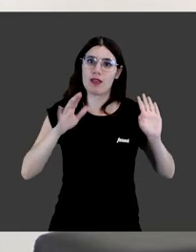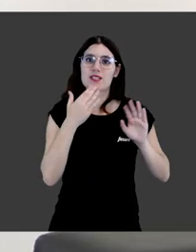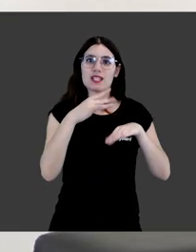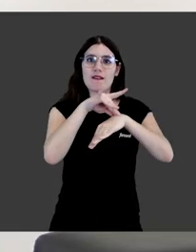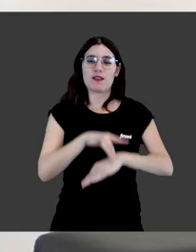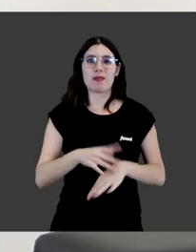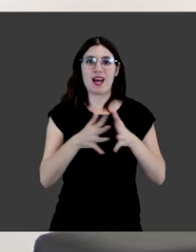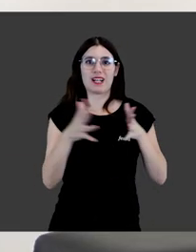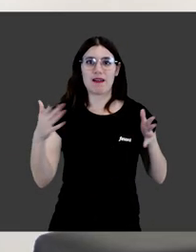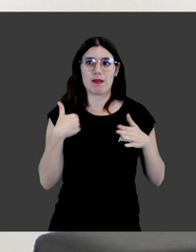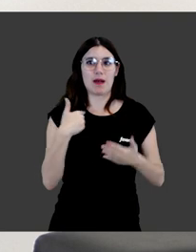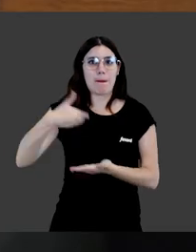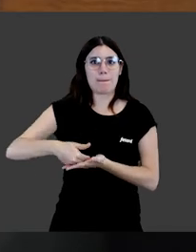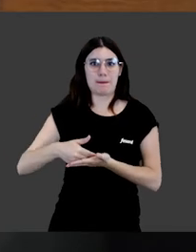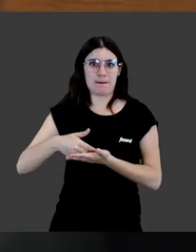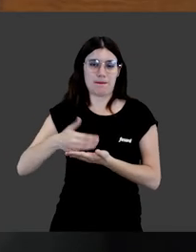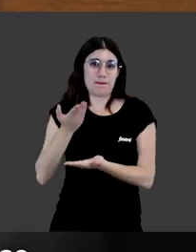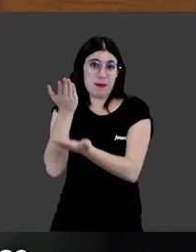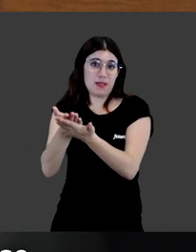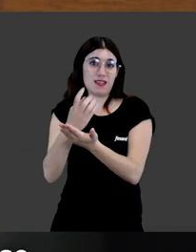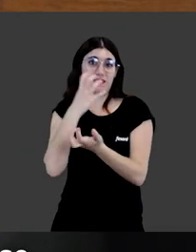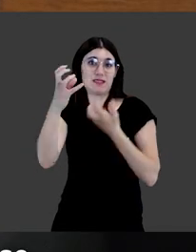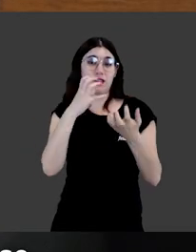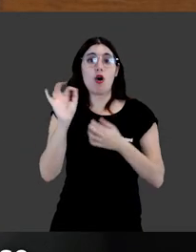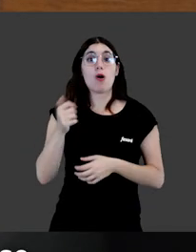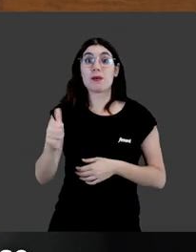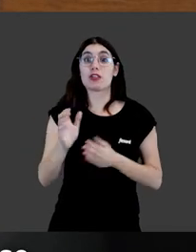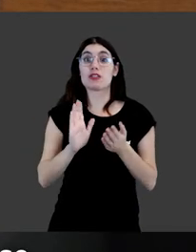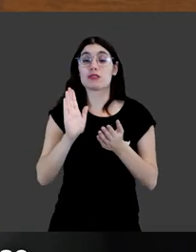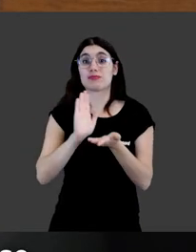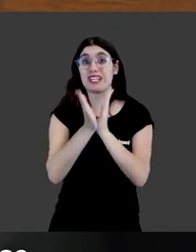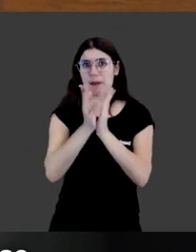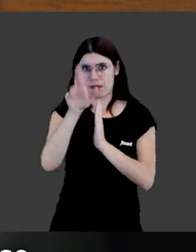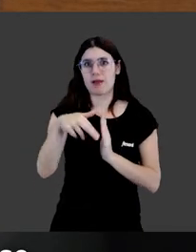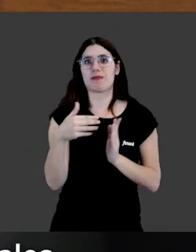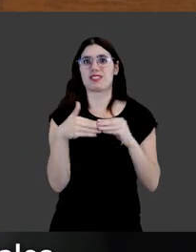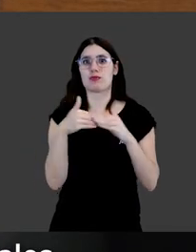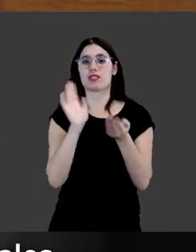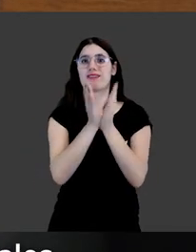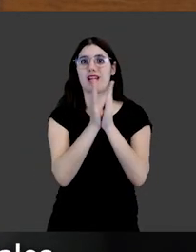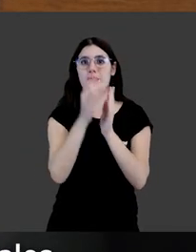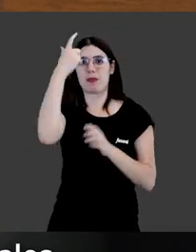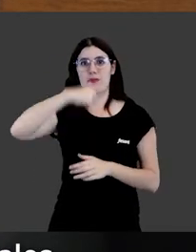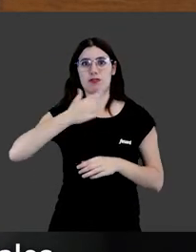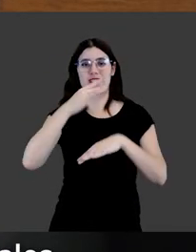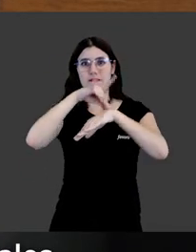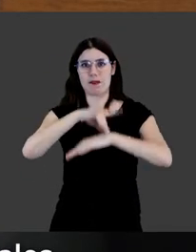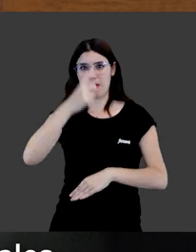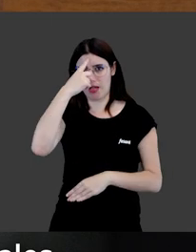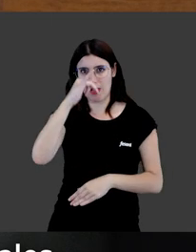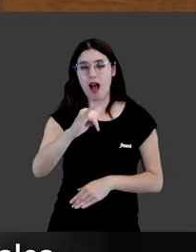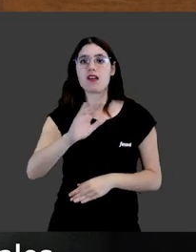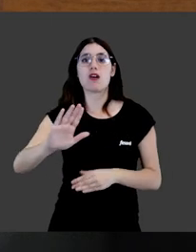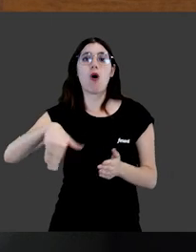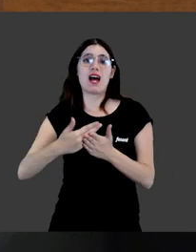personas con enfermedades graves y les permiten pedir auxilio. O también los llamados perros de terapia que también se utilizan en terapias de personas con